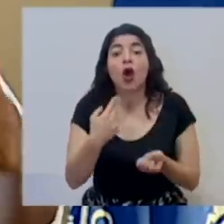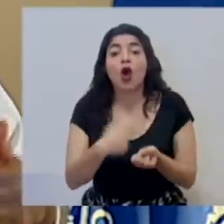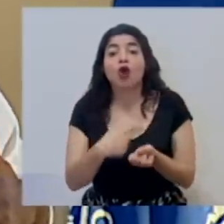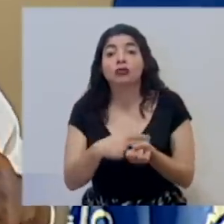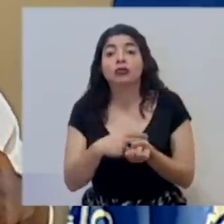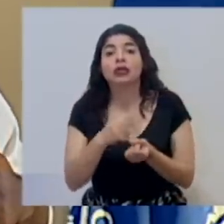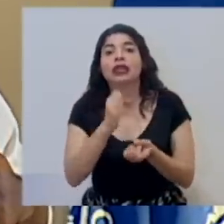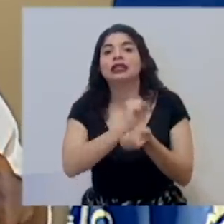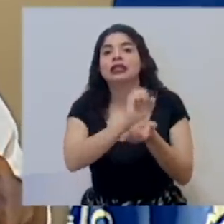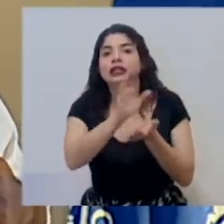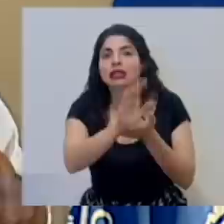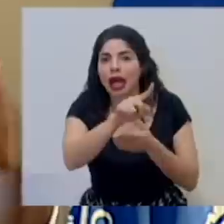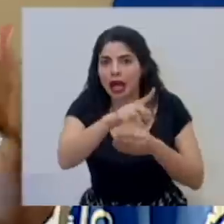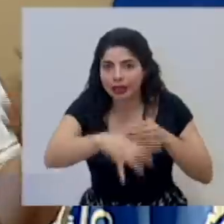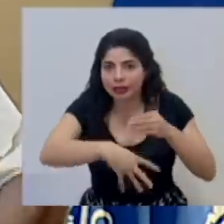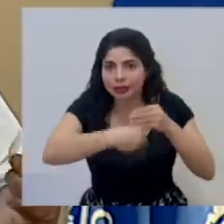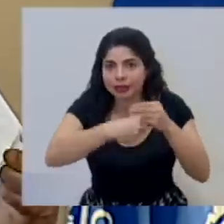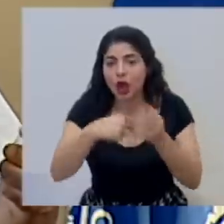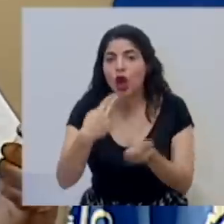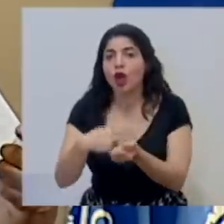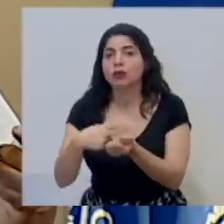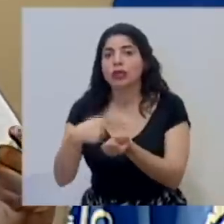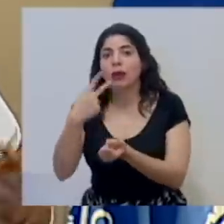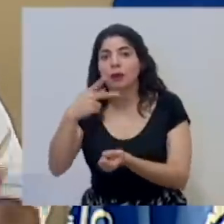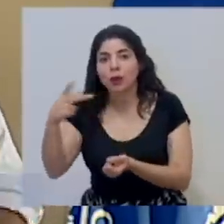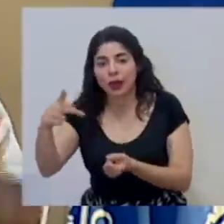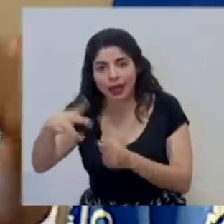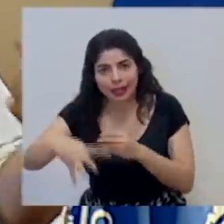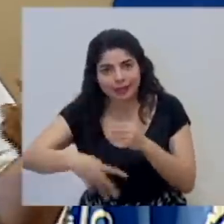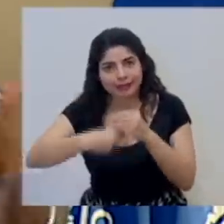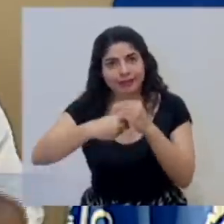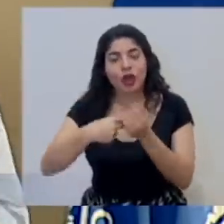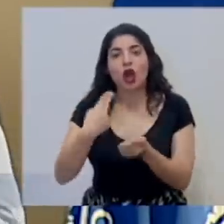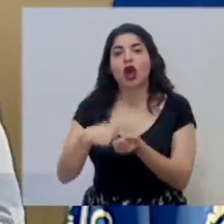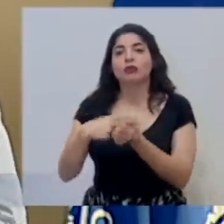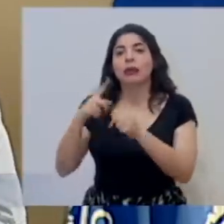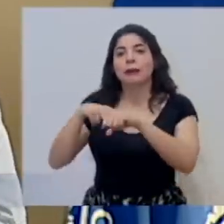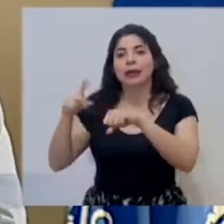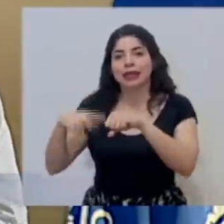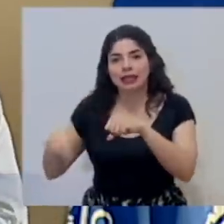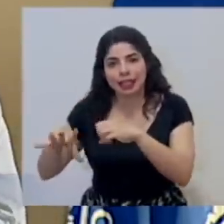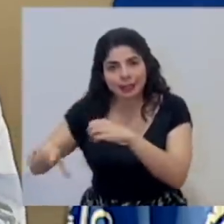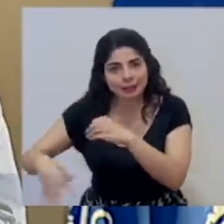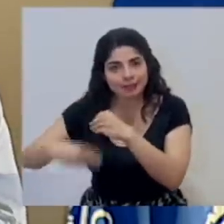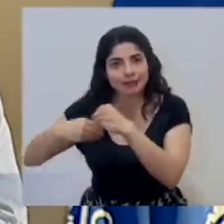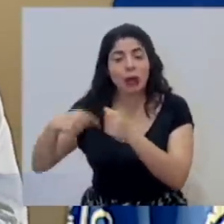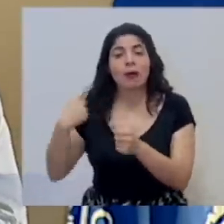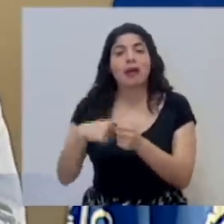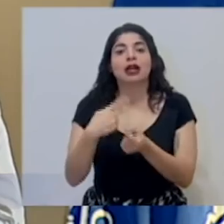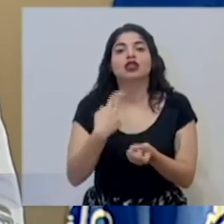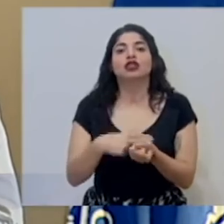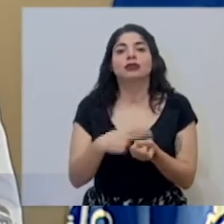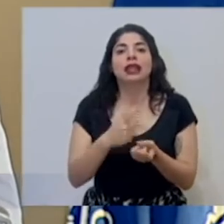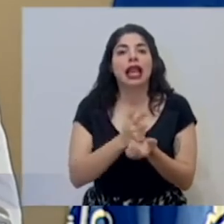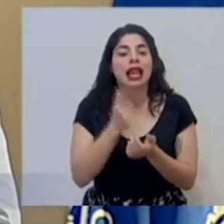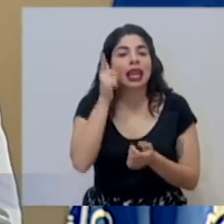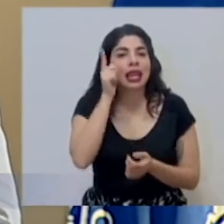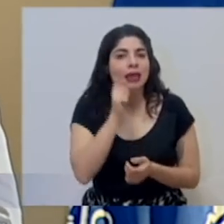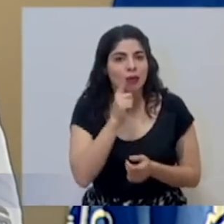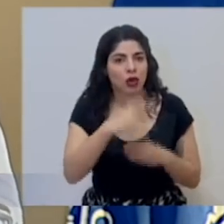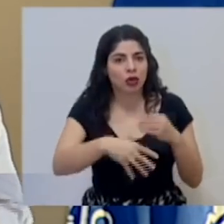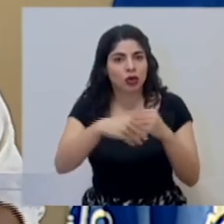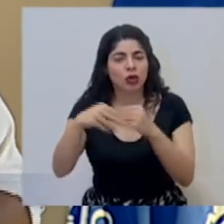hospitales duales, el Hospital de San Carlos, el Hospital de Punta Arenas, el Hospital de Pérez Celedón y el Hospital de Limón.